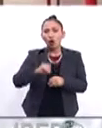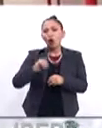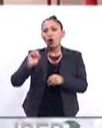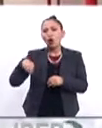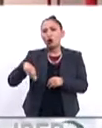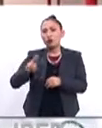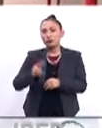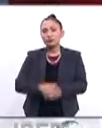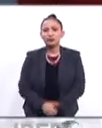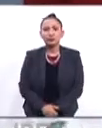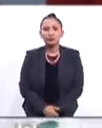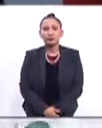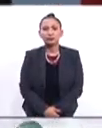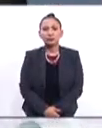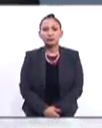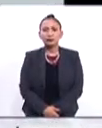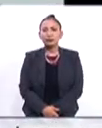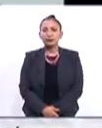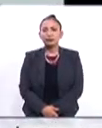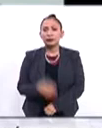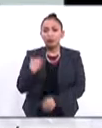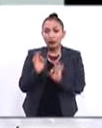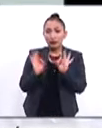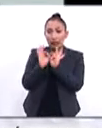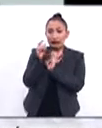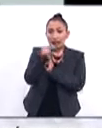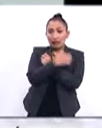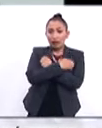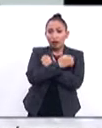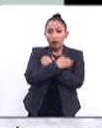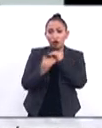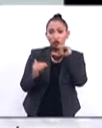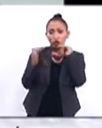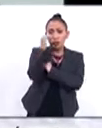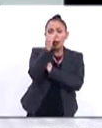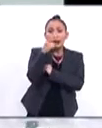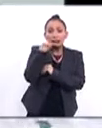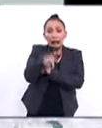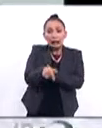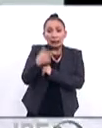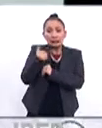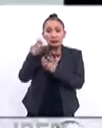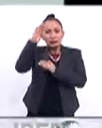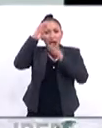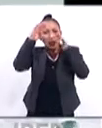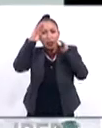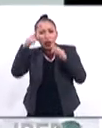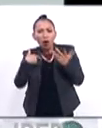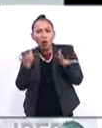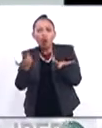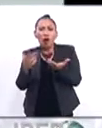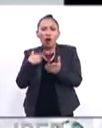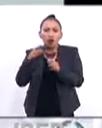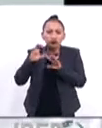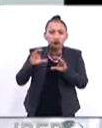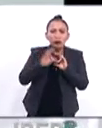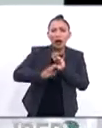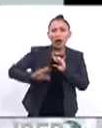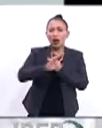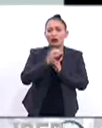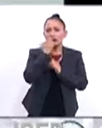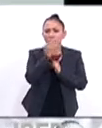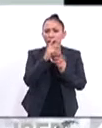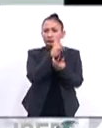las Naciones Unidas. La gran cosa es que la educación superior está alineando. Y moviendo de acelerar el campo a acelerar la mente.